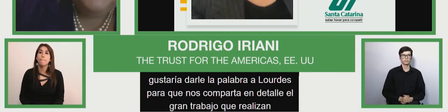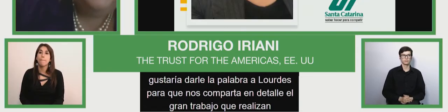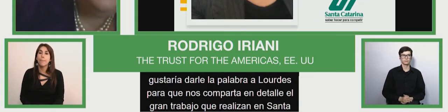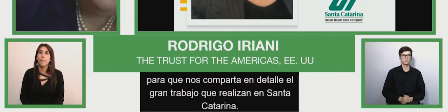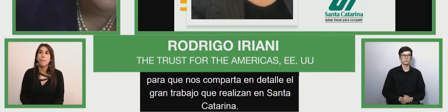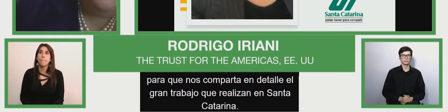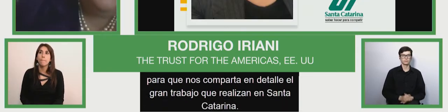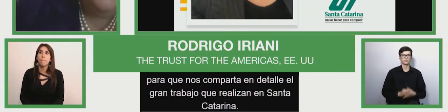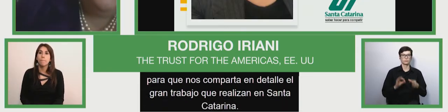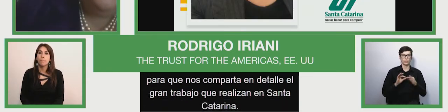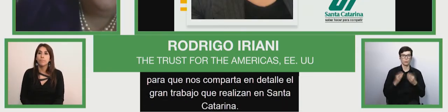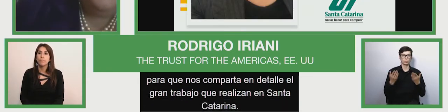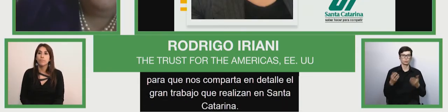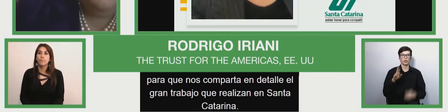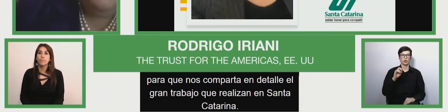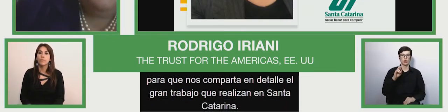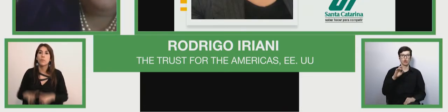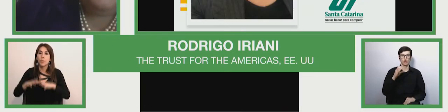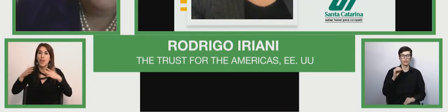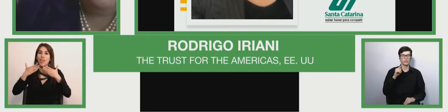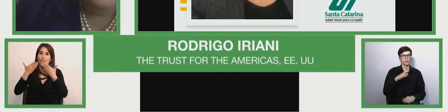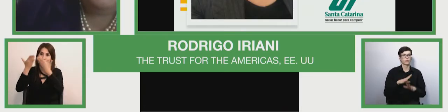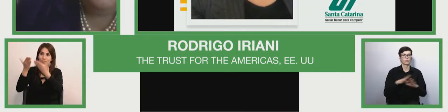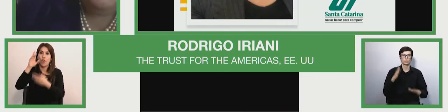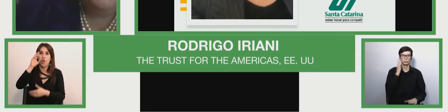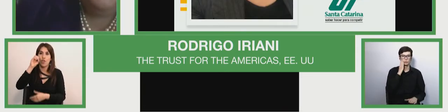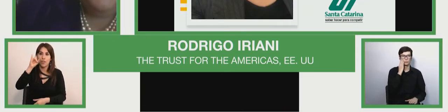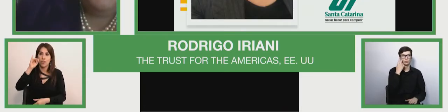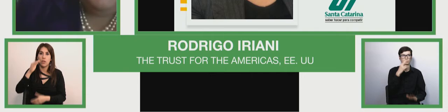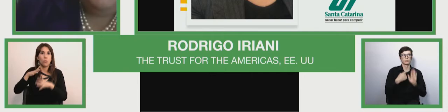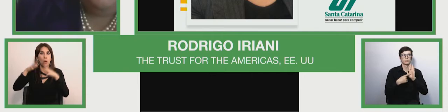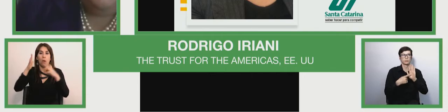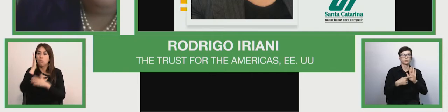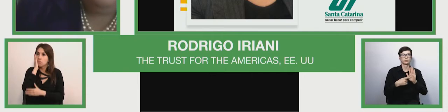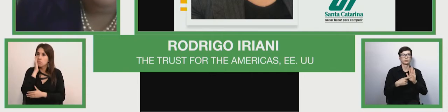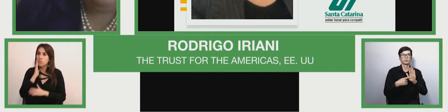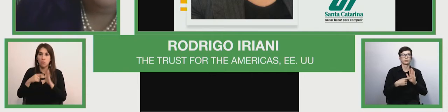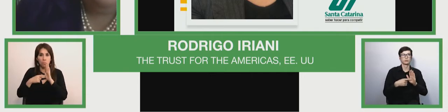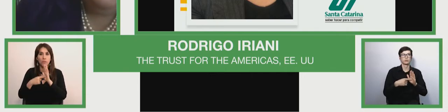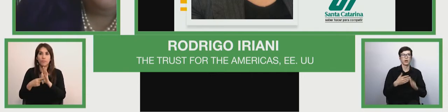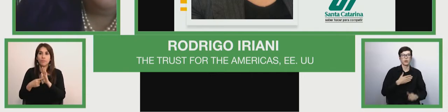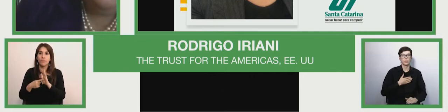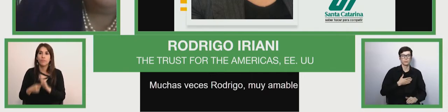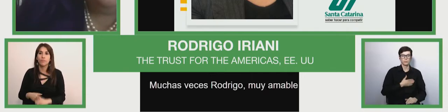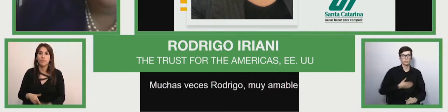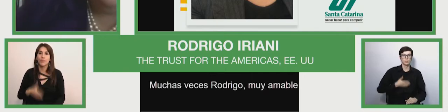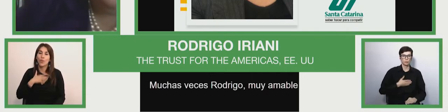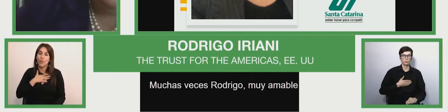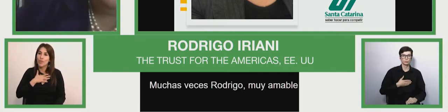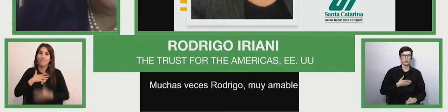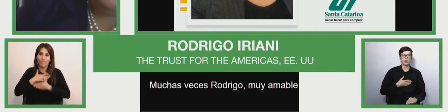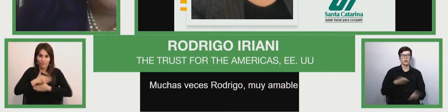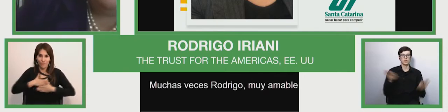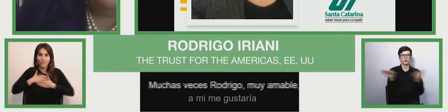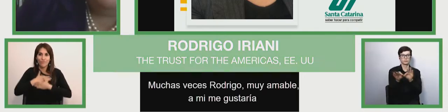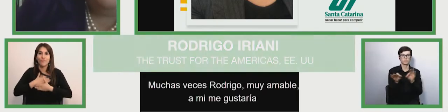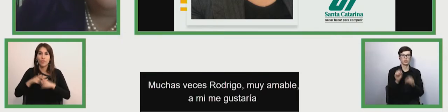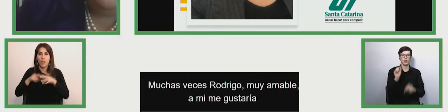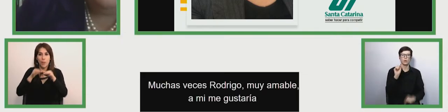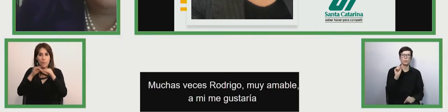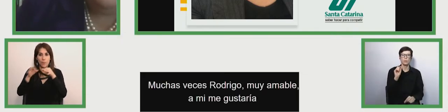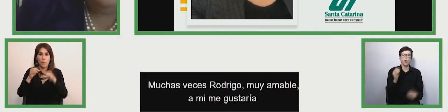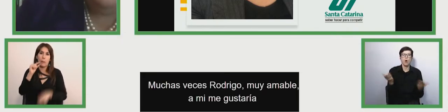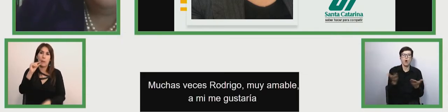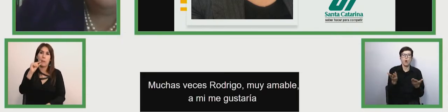Muchas gracias Rodrigo, muy amable por tu presentación. A mí me gustaría platicarles un poco de cómo